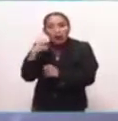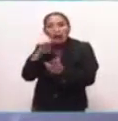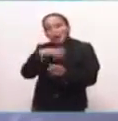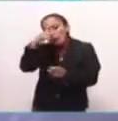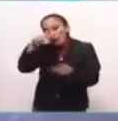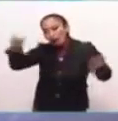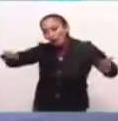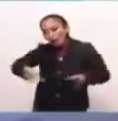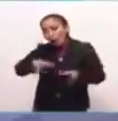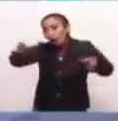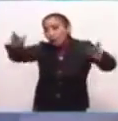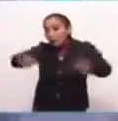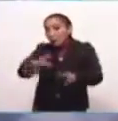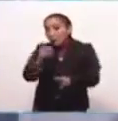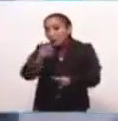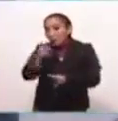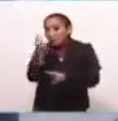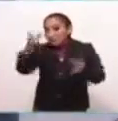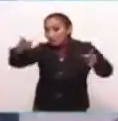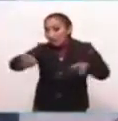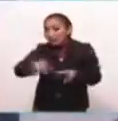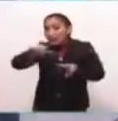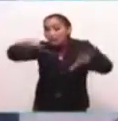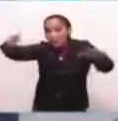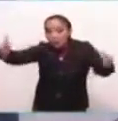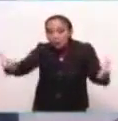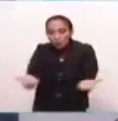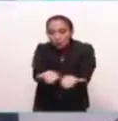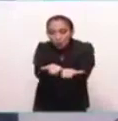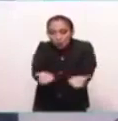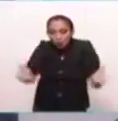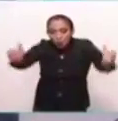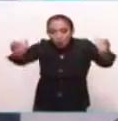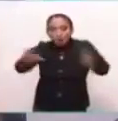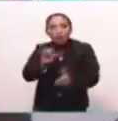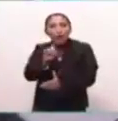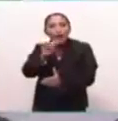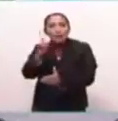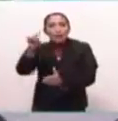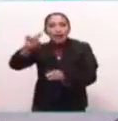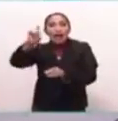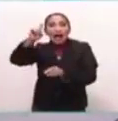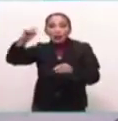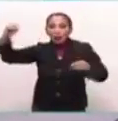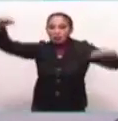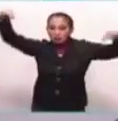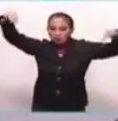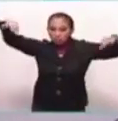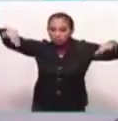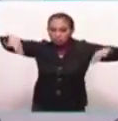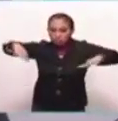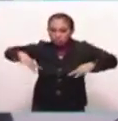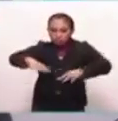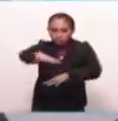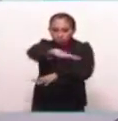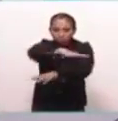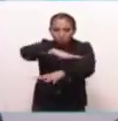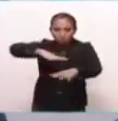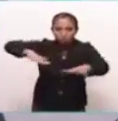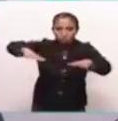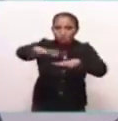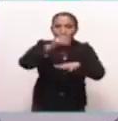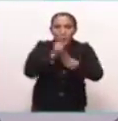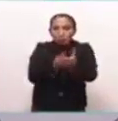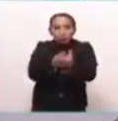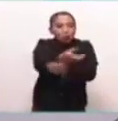México no es un valle, la Ciudad de México no es un valle, es una cuenca, porque las aguas se depositan en esta parte y no